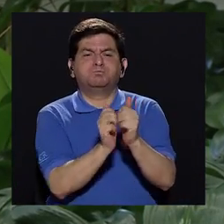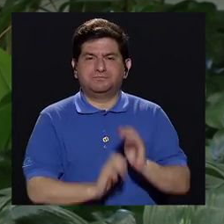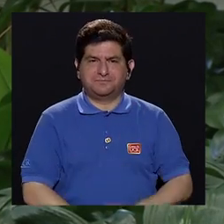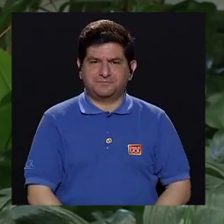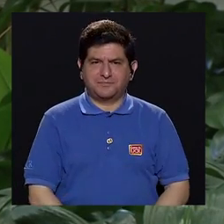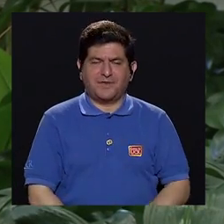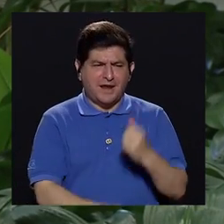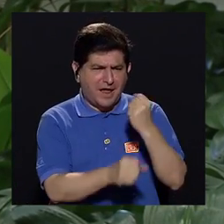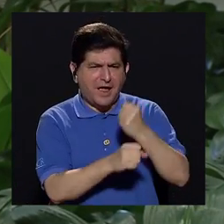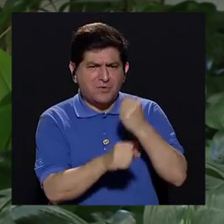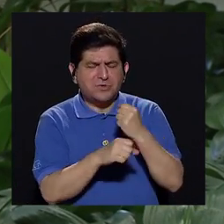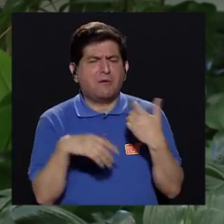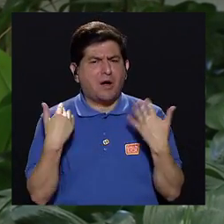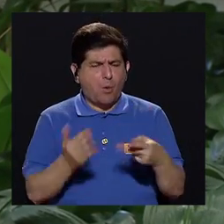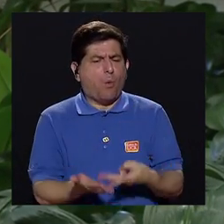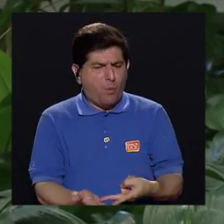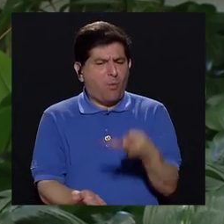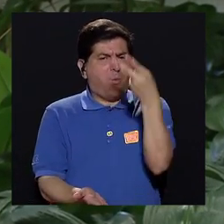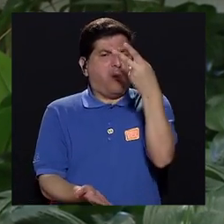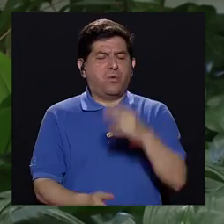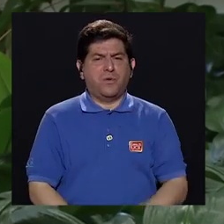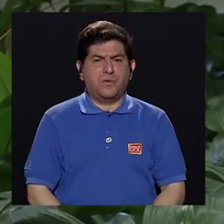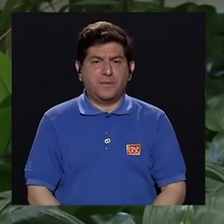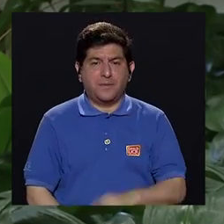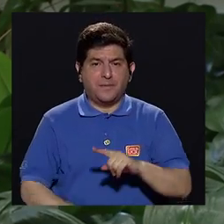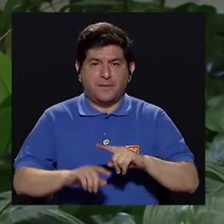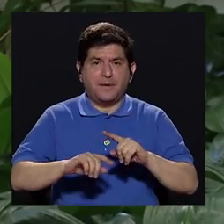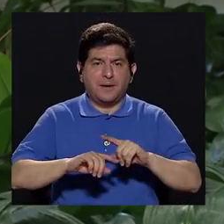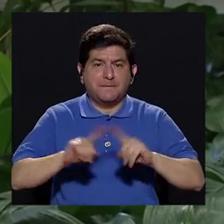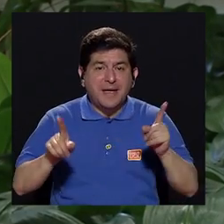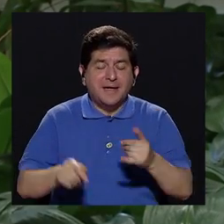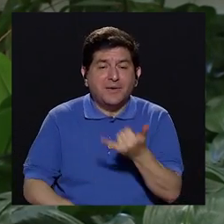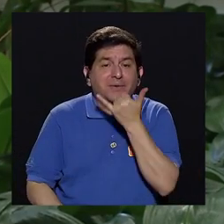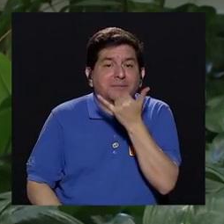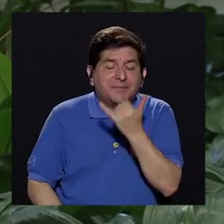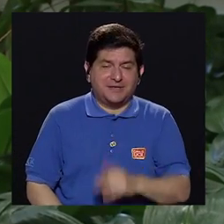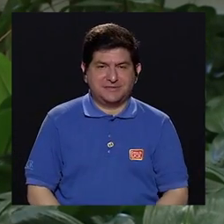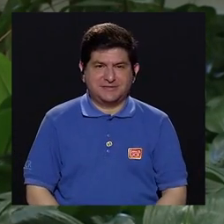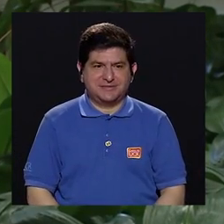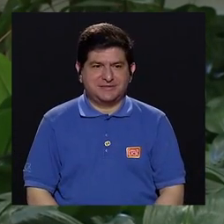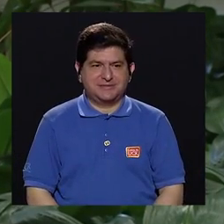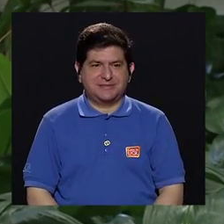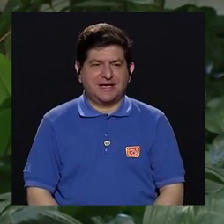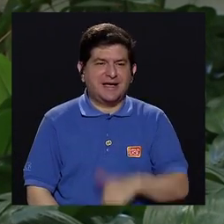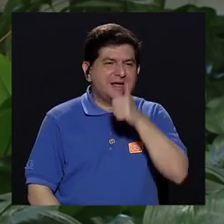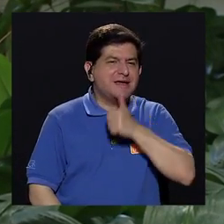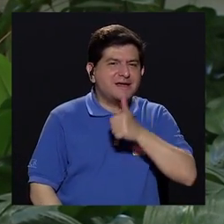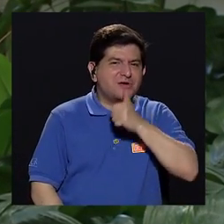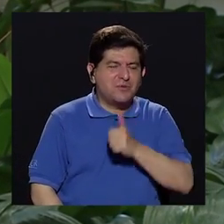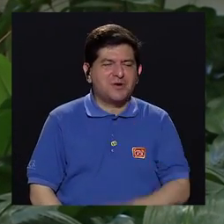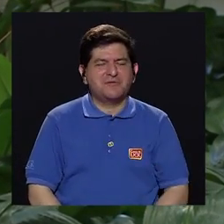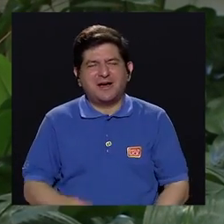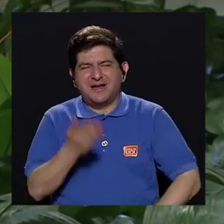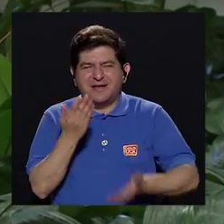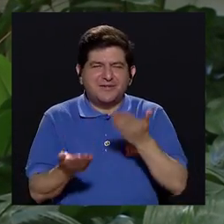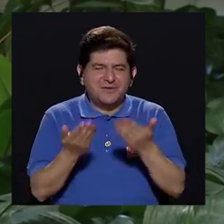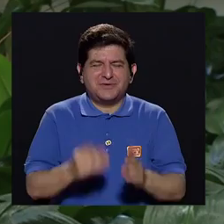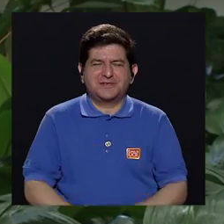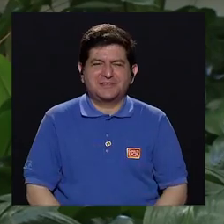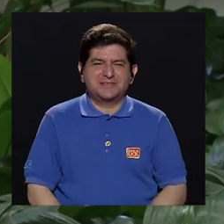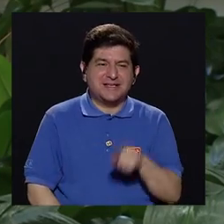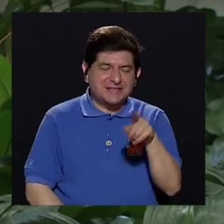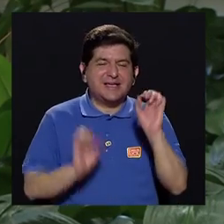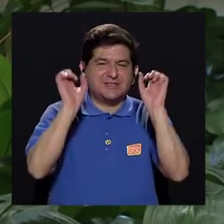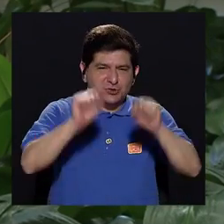es un trabajo muy enriquecedor. Lo que sucede es que a nivel privado es más factible hacer ese